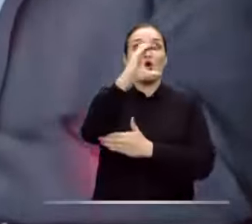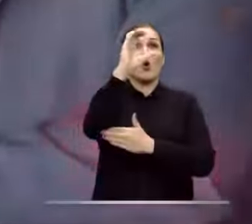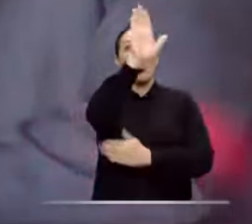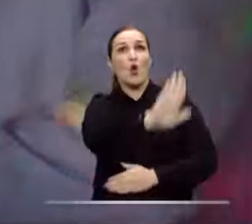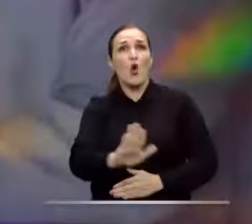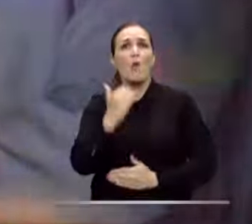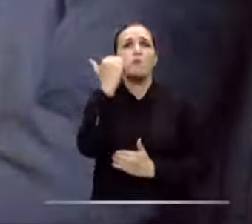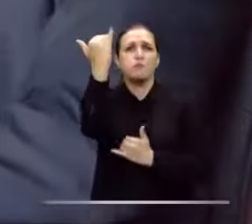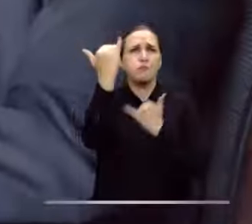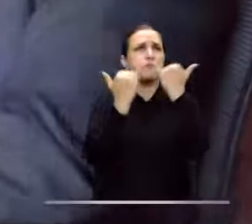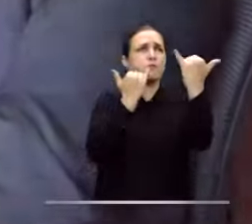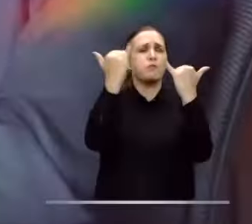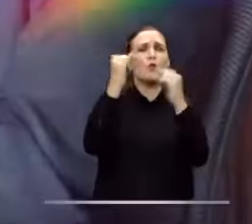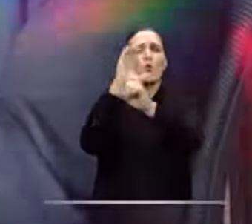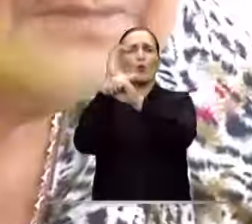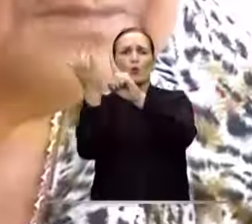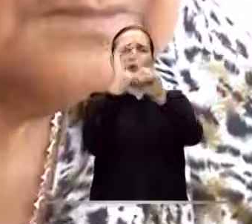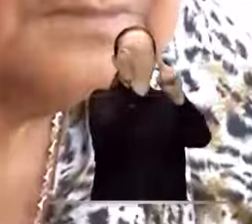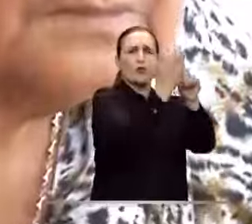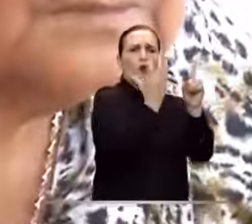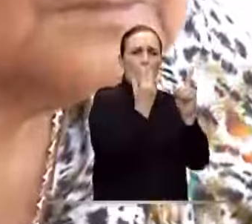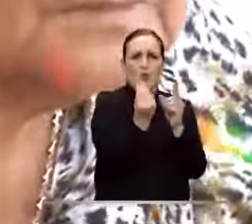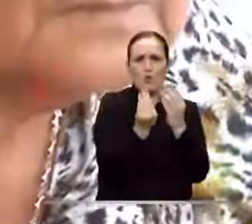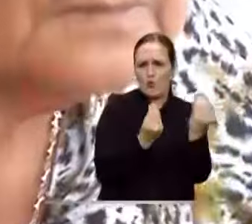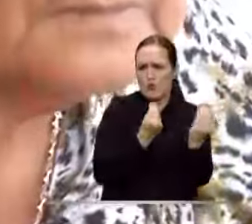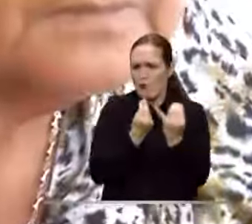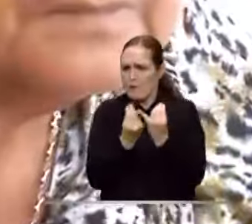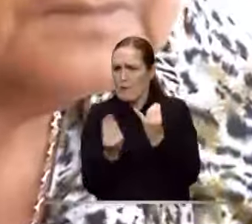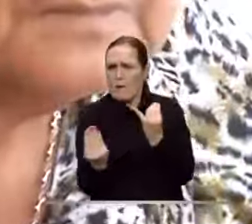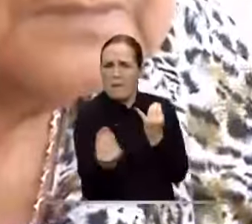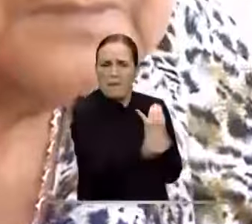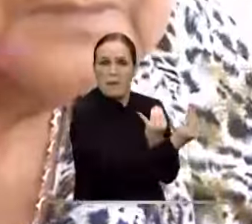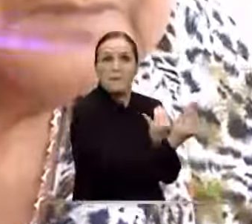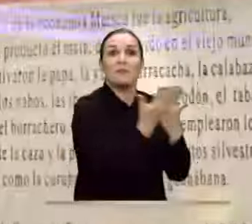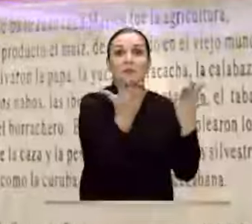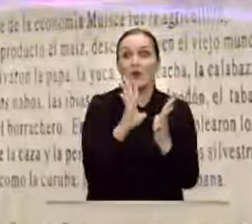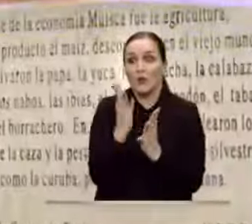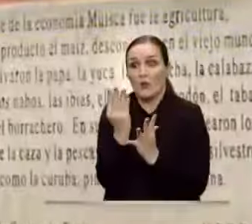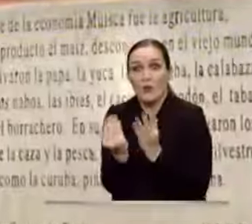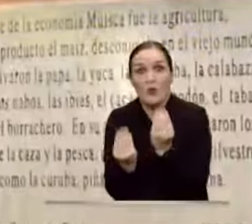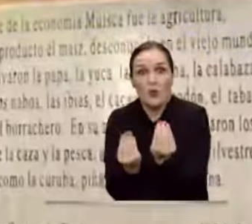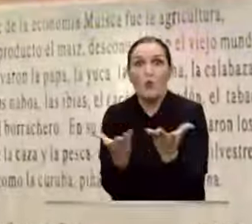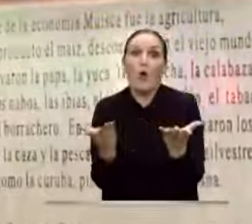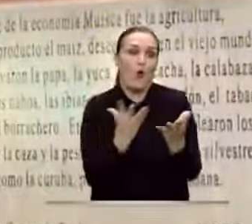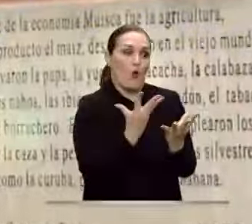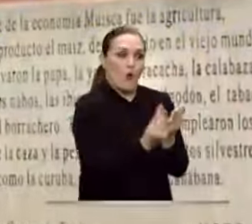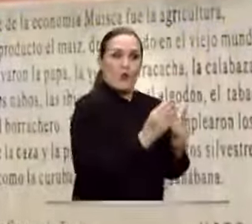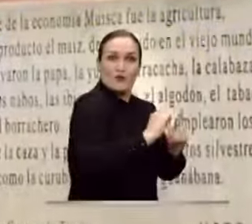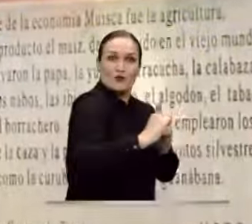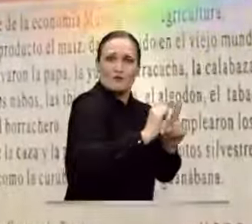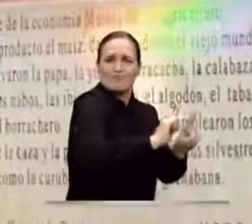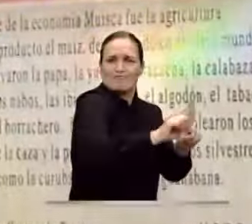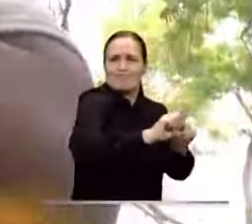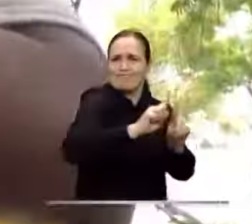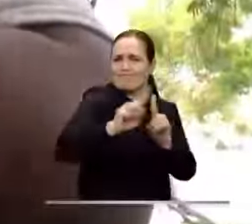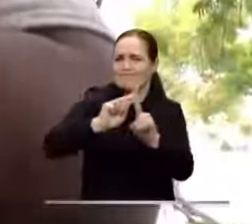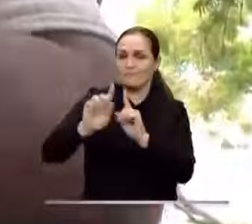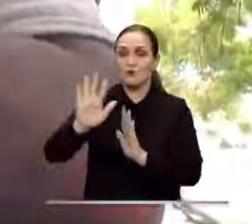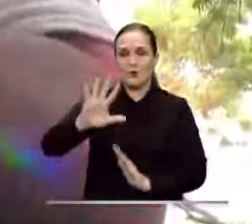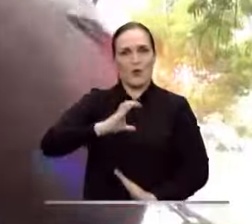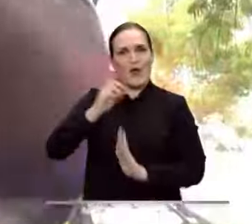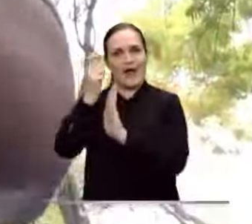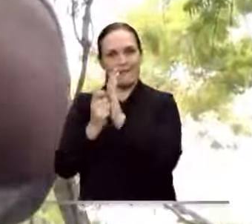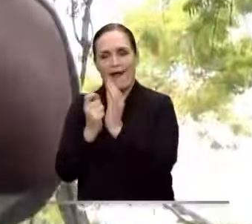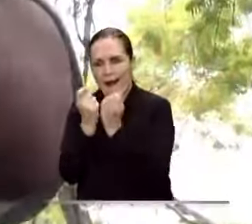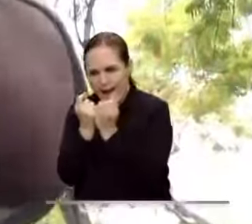que en nuestra nación se encuentran muchas culturas y varias etnias, razón por la cual cada uno de los pueblos y grupos sociales tiene